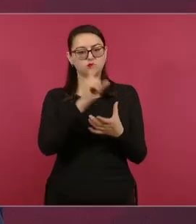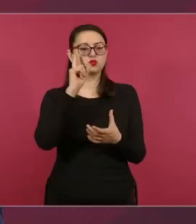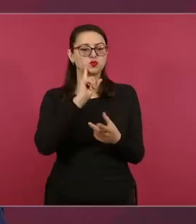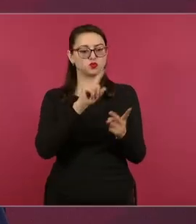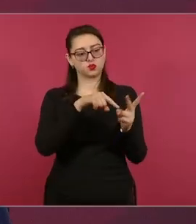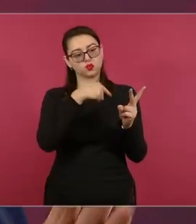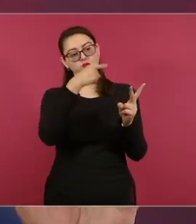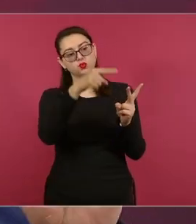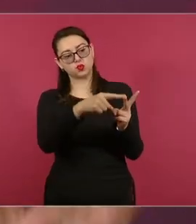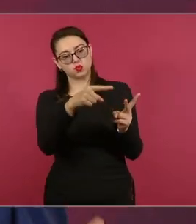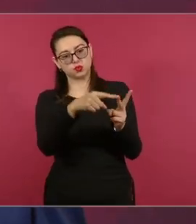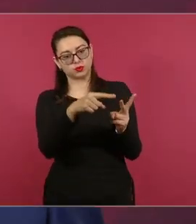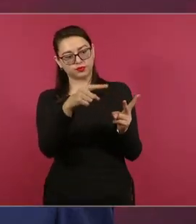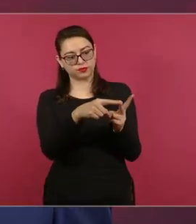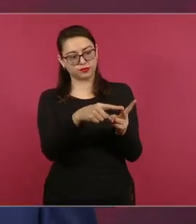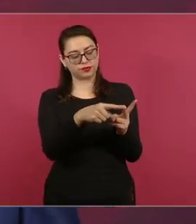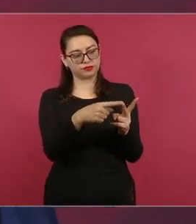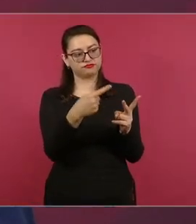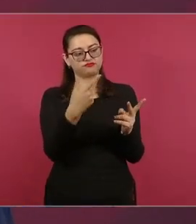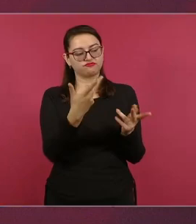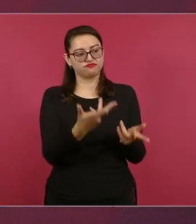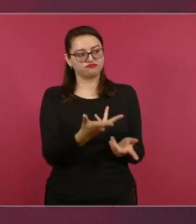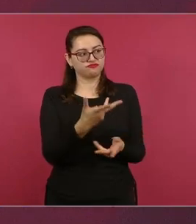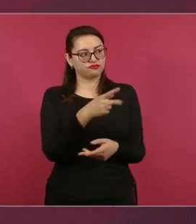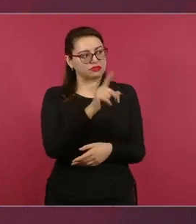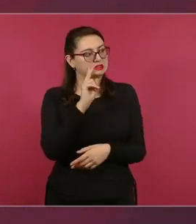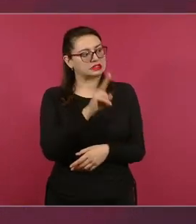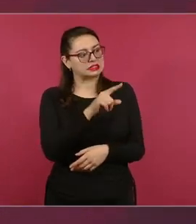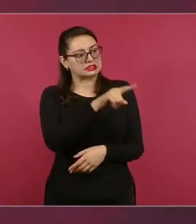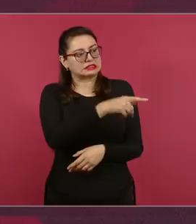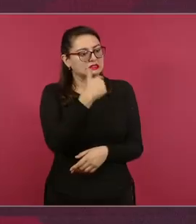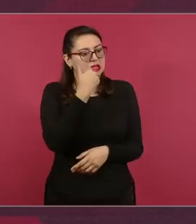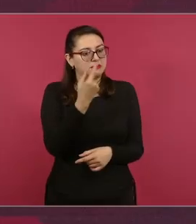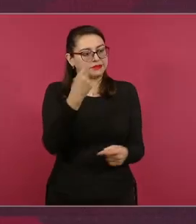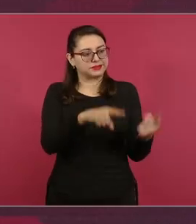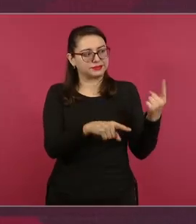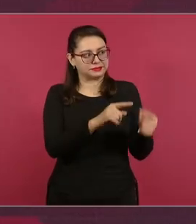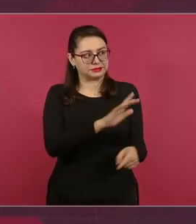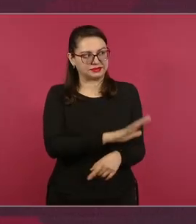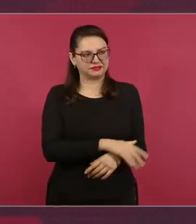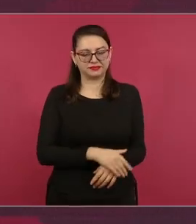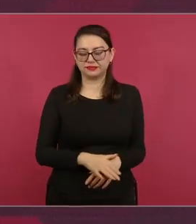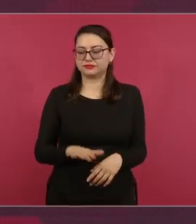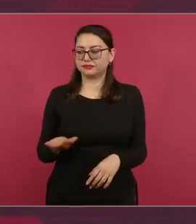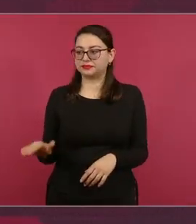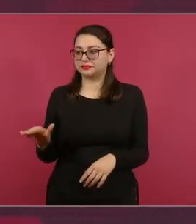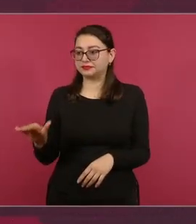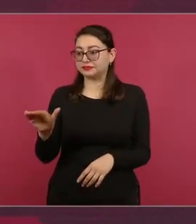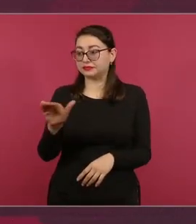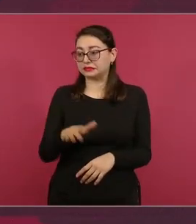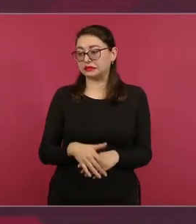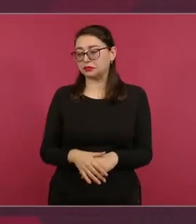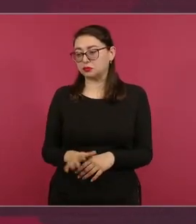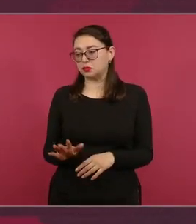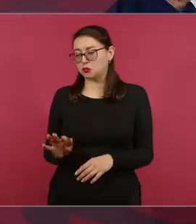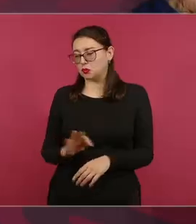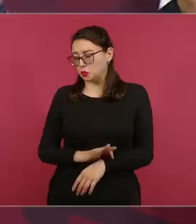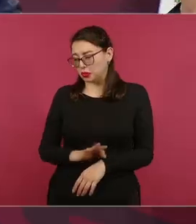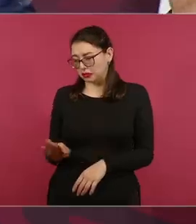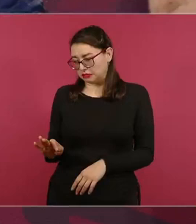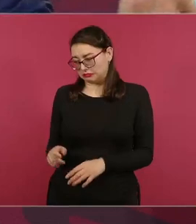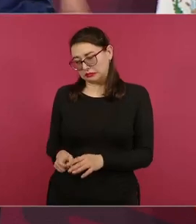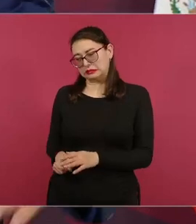Y entonces llegaban a verlo, aparentemente de todo el país.